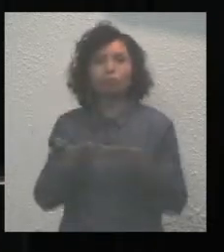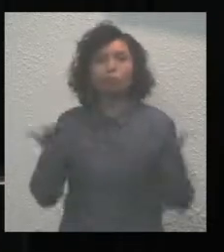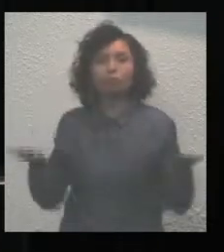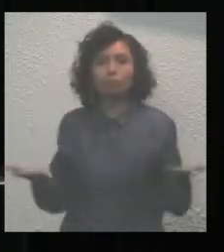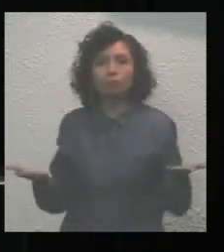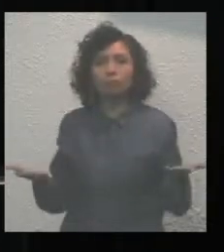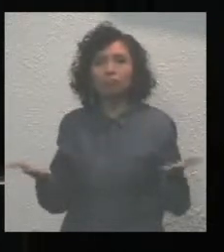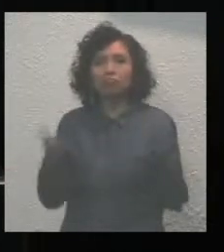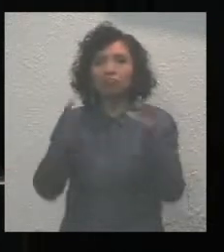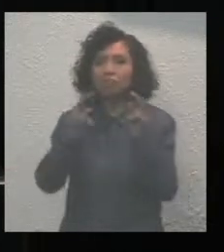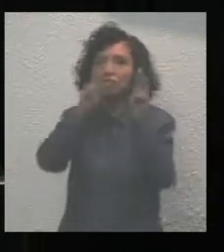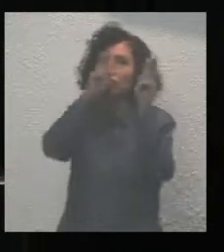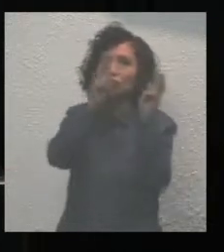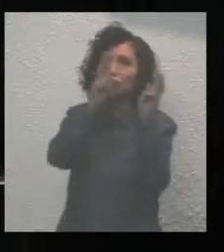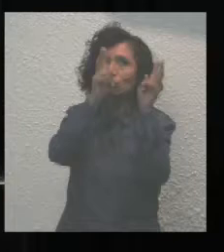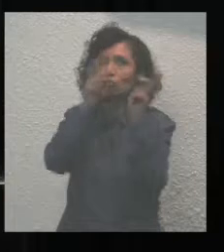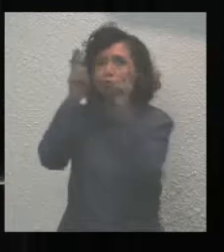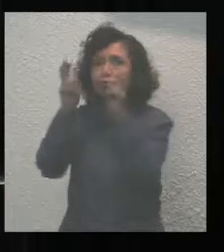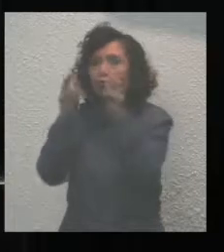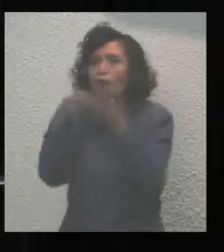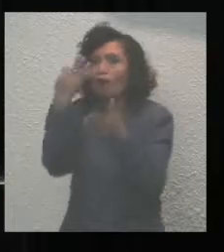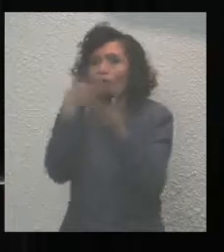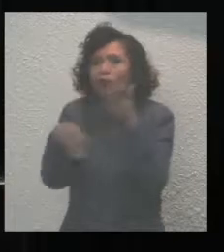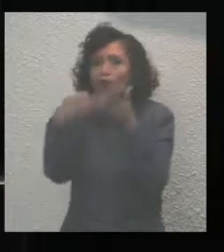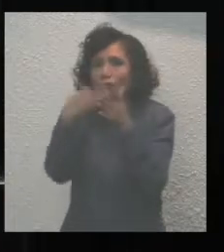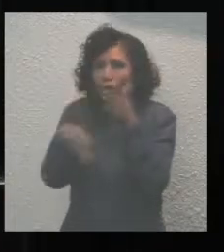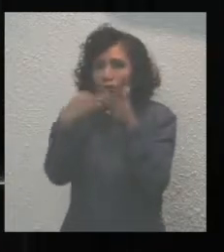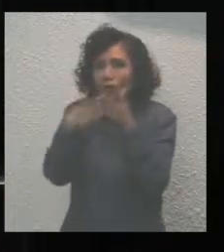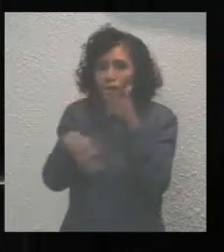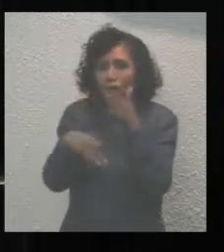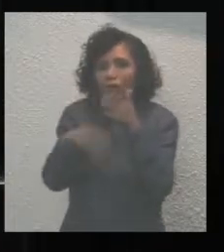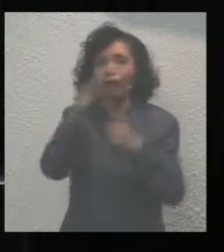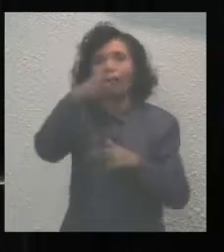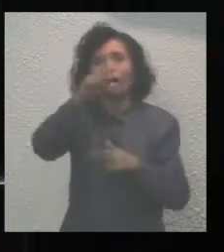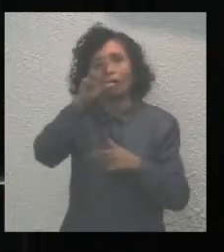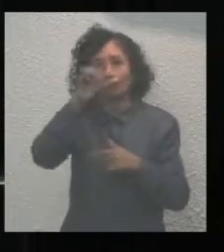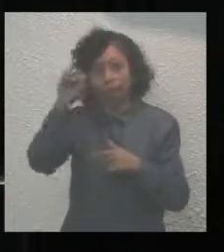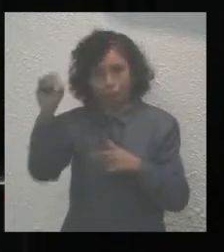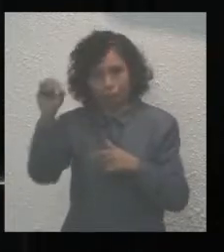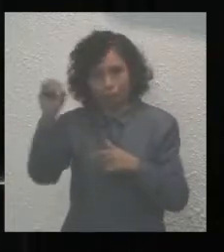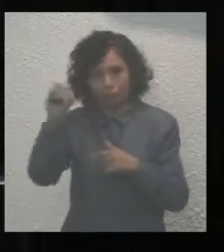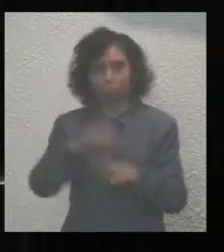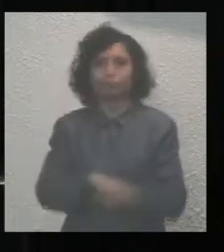los rubros pendientes que aún aquejan a nuestra sociedad.